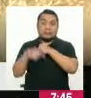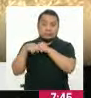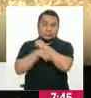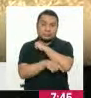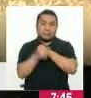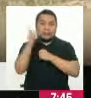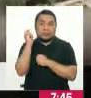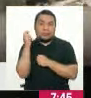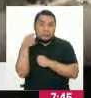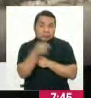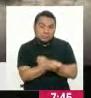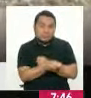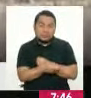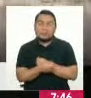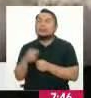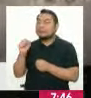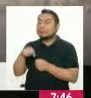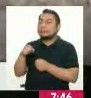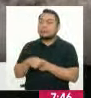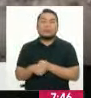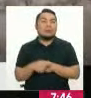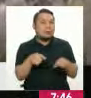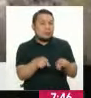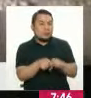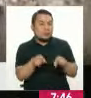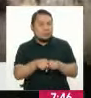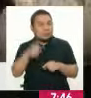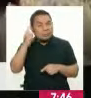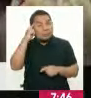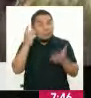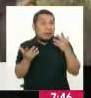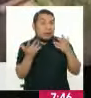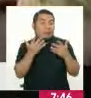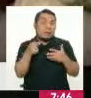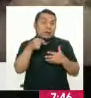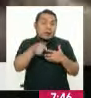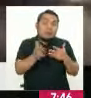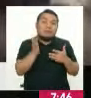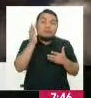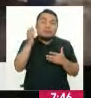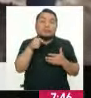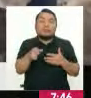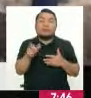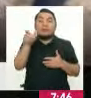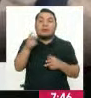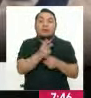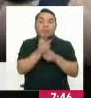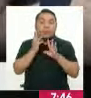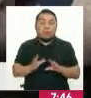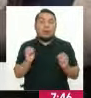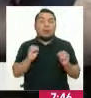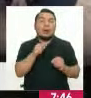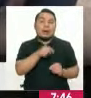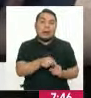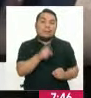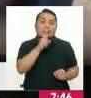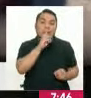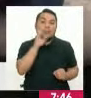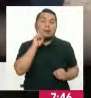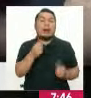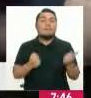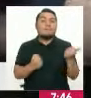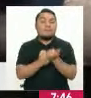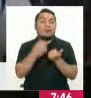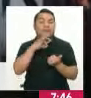severa. Sí, es También se está contemplando ampliar el espectro para el cuidador o el tutor tenga algún tipo de